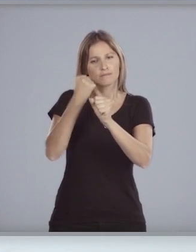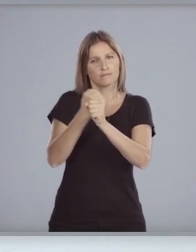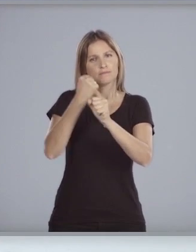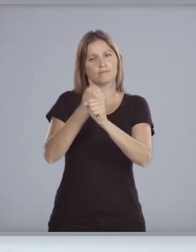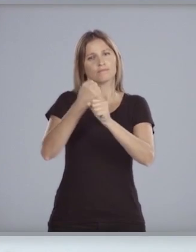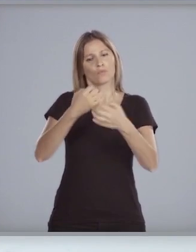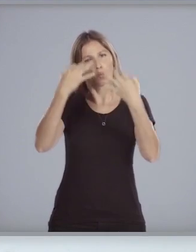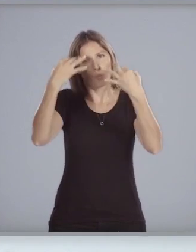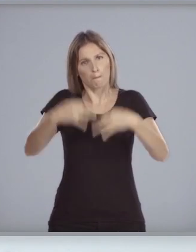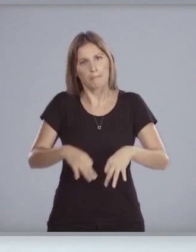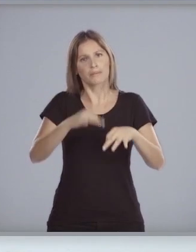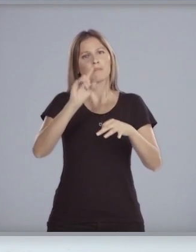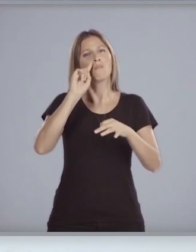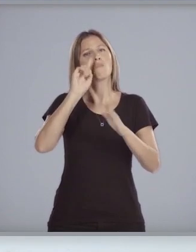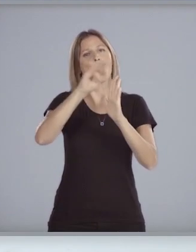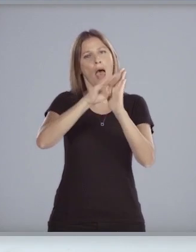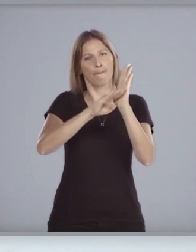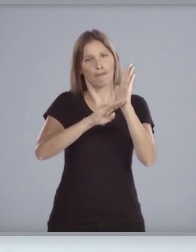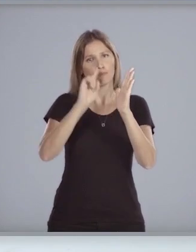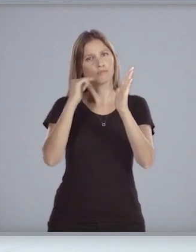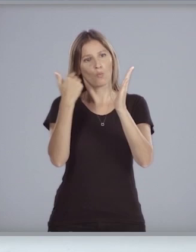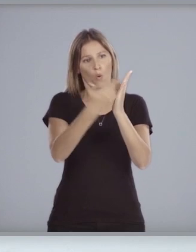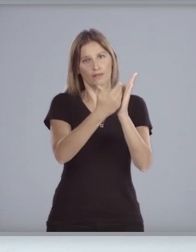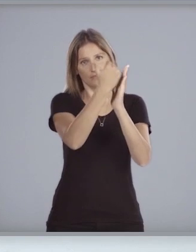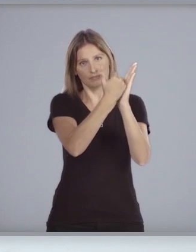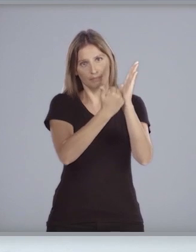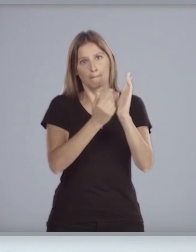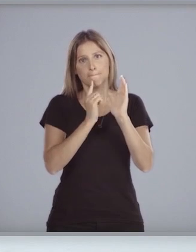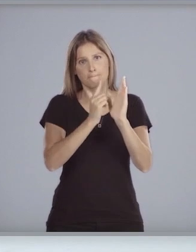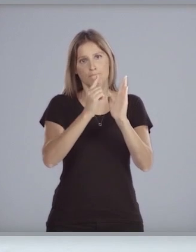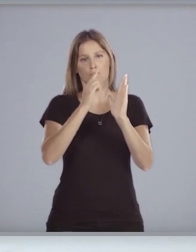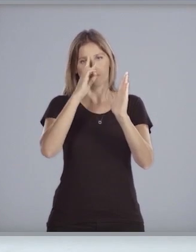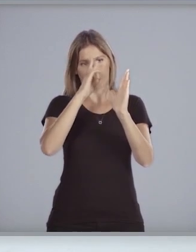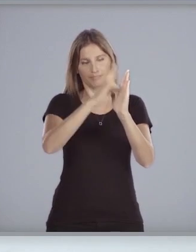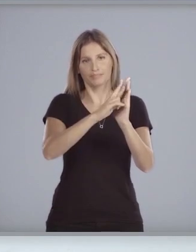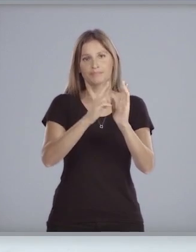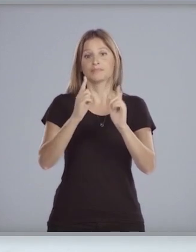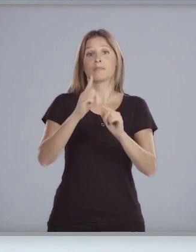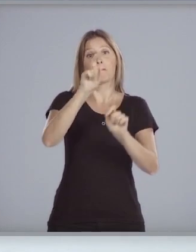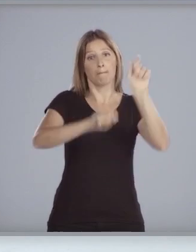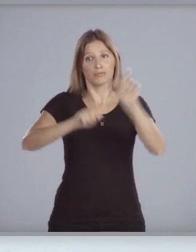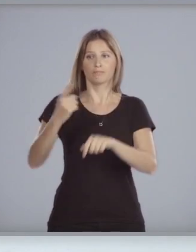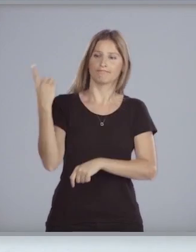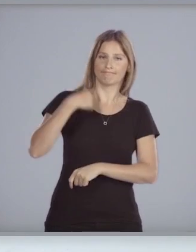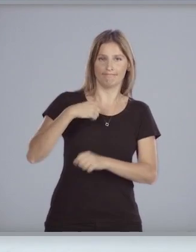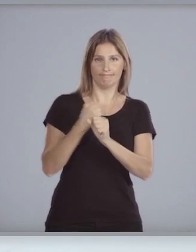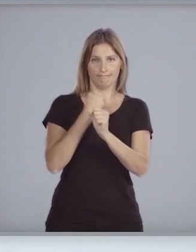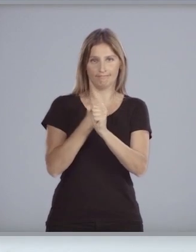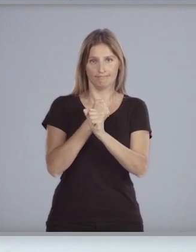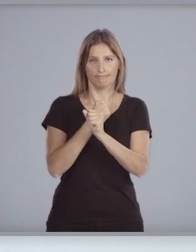cumplimiento del programa propuesto a la ciudadanía y que ésta nos mandató instrumentar.